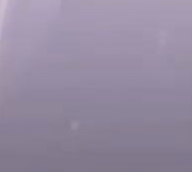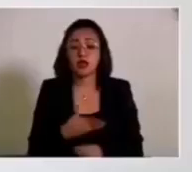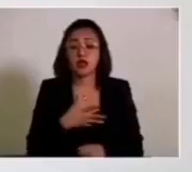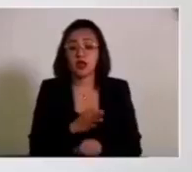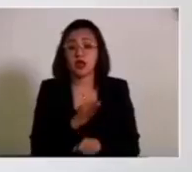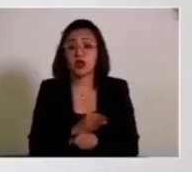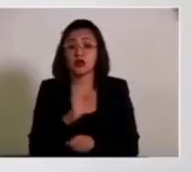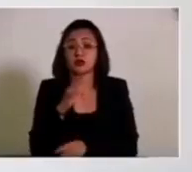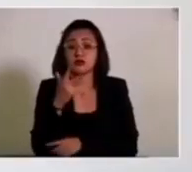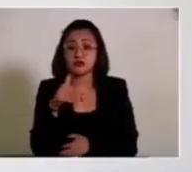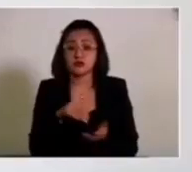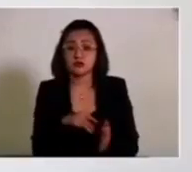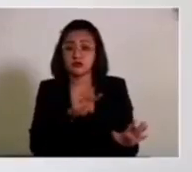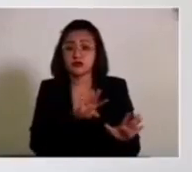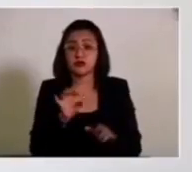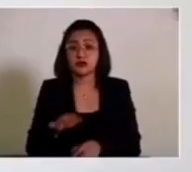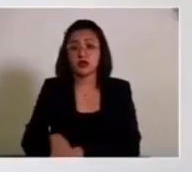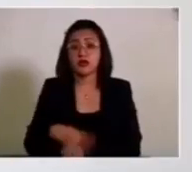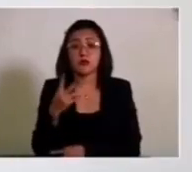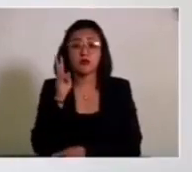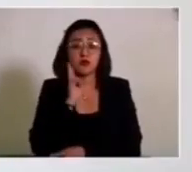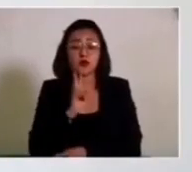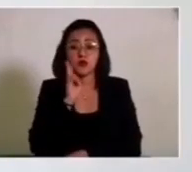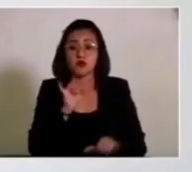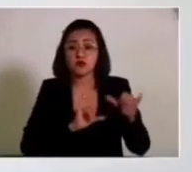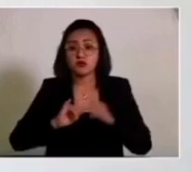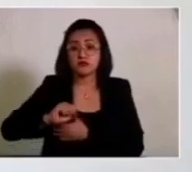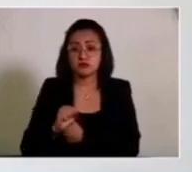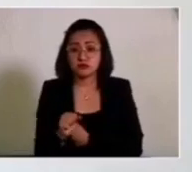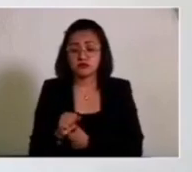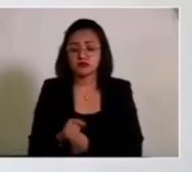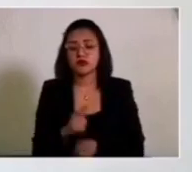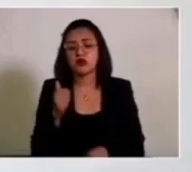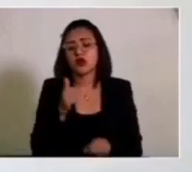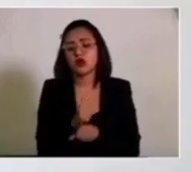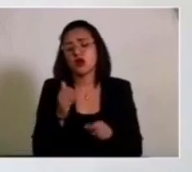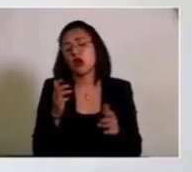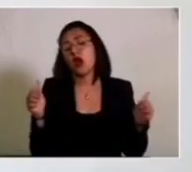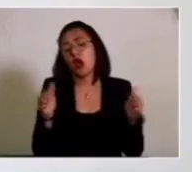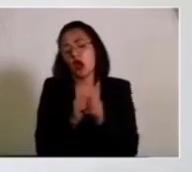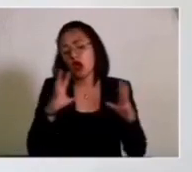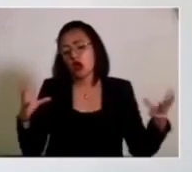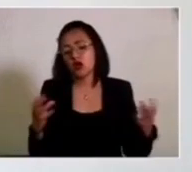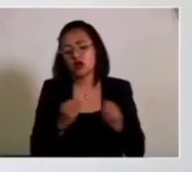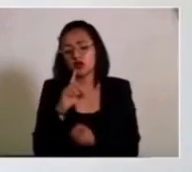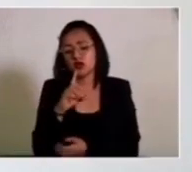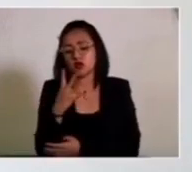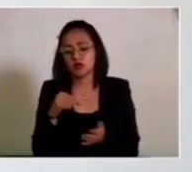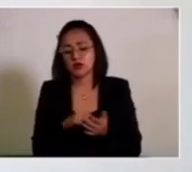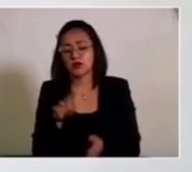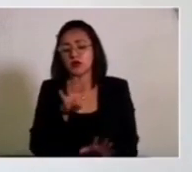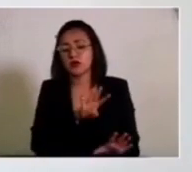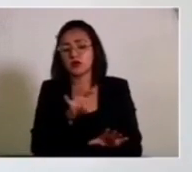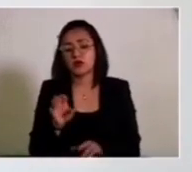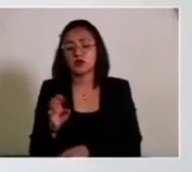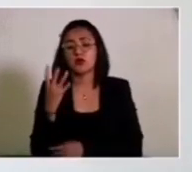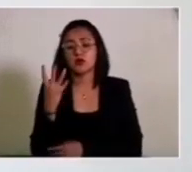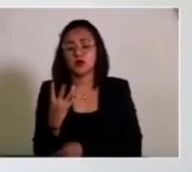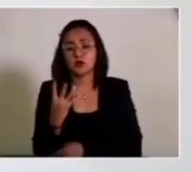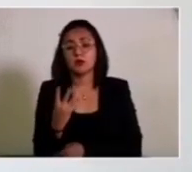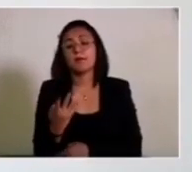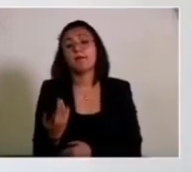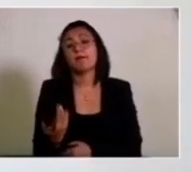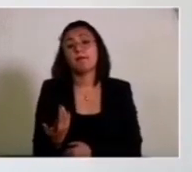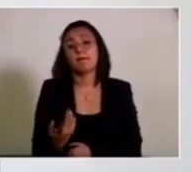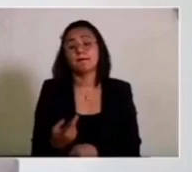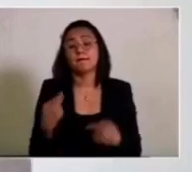38,914 muestras procesadas, con un acumulado de 34,904 casos